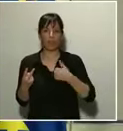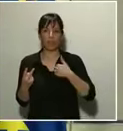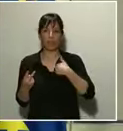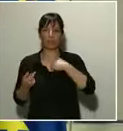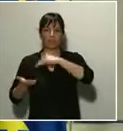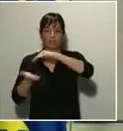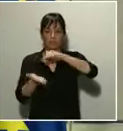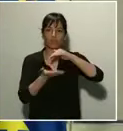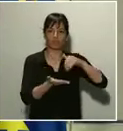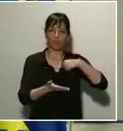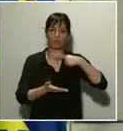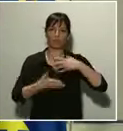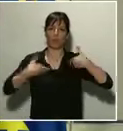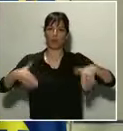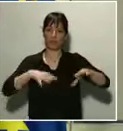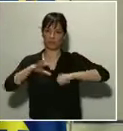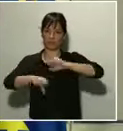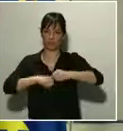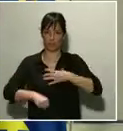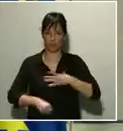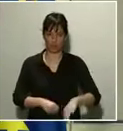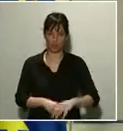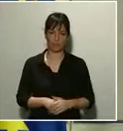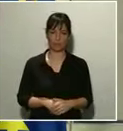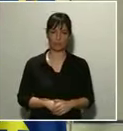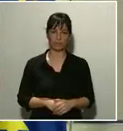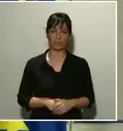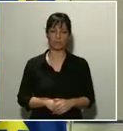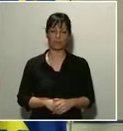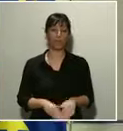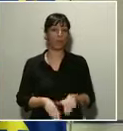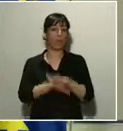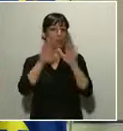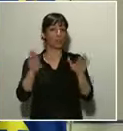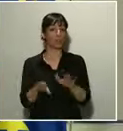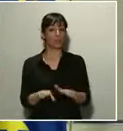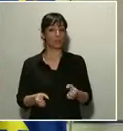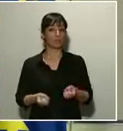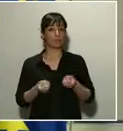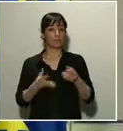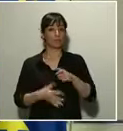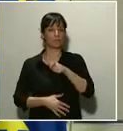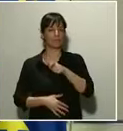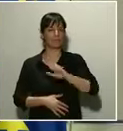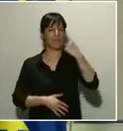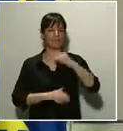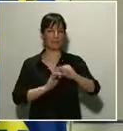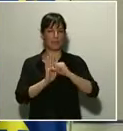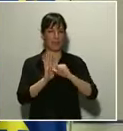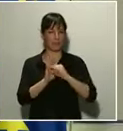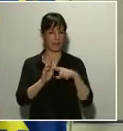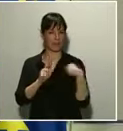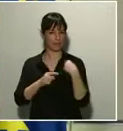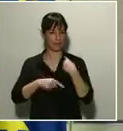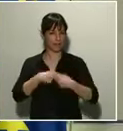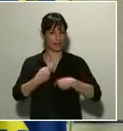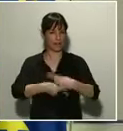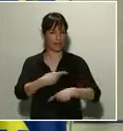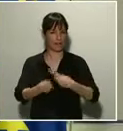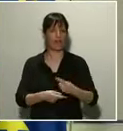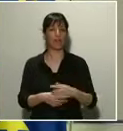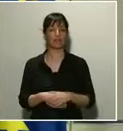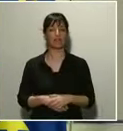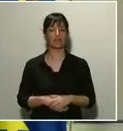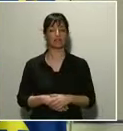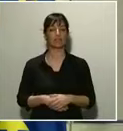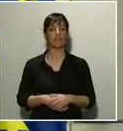finalmente, quisiera mencionar a quien está más cerca de todos nosotros en el día a día. La distribución comercial, las